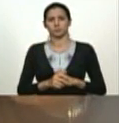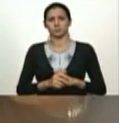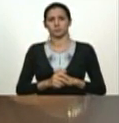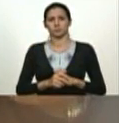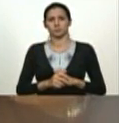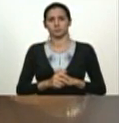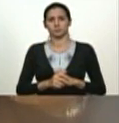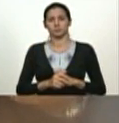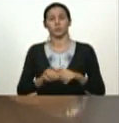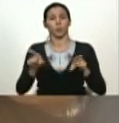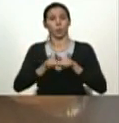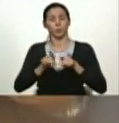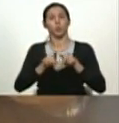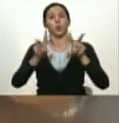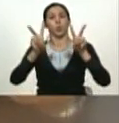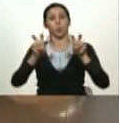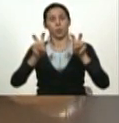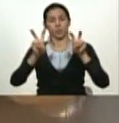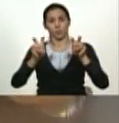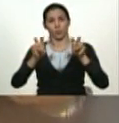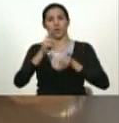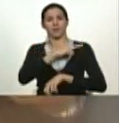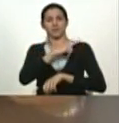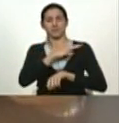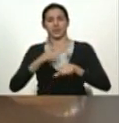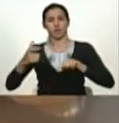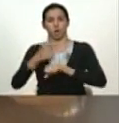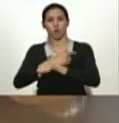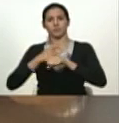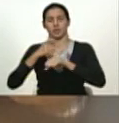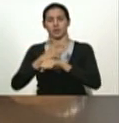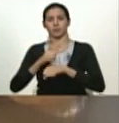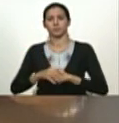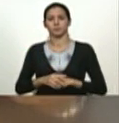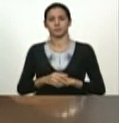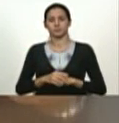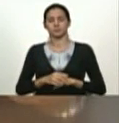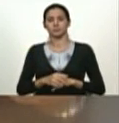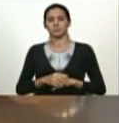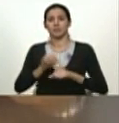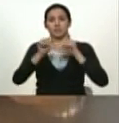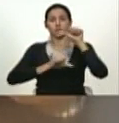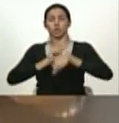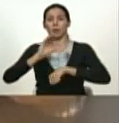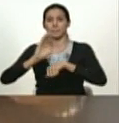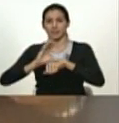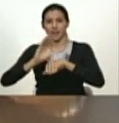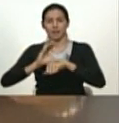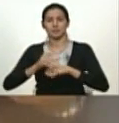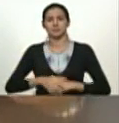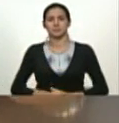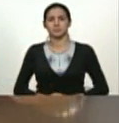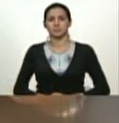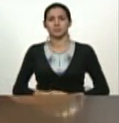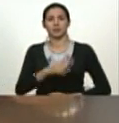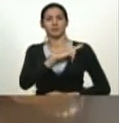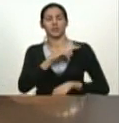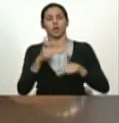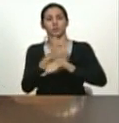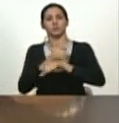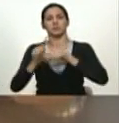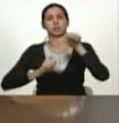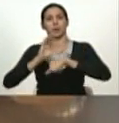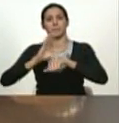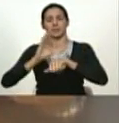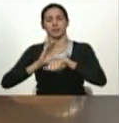como nuevo jefe de gobierno del distrito capital el jefe de gobierno del distrito